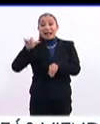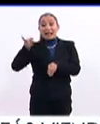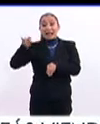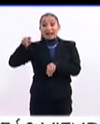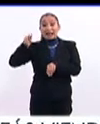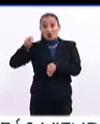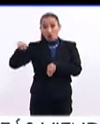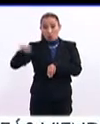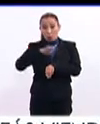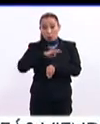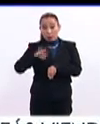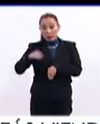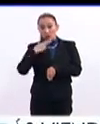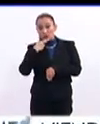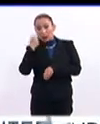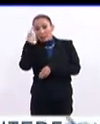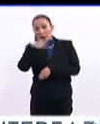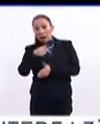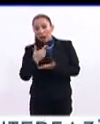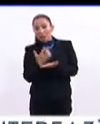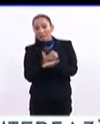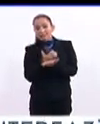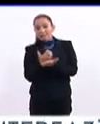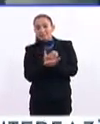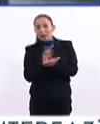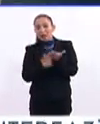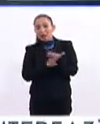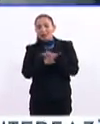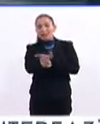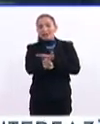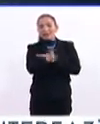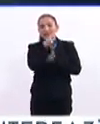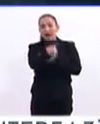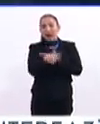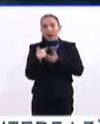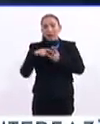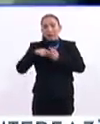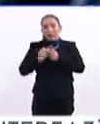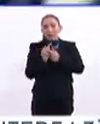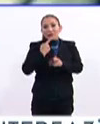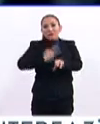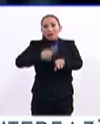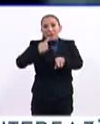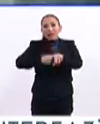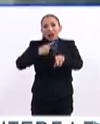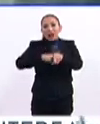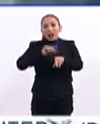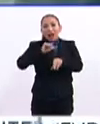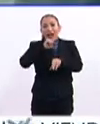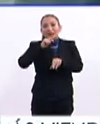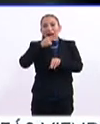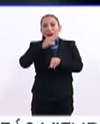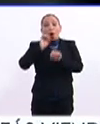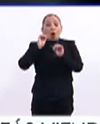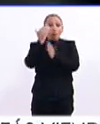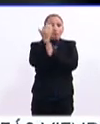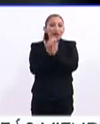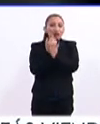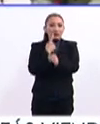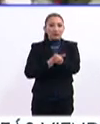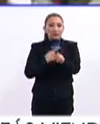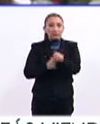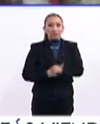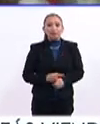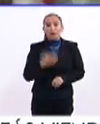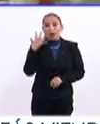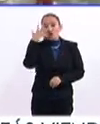pudiera ser usado para prevenir la aparición de la enfermedad o tratar de disminuir los efectos de esta enfermedad.